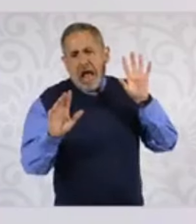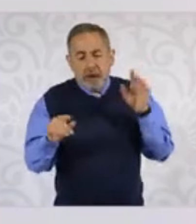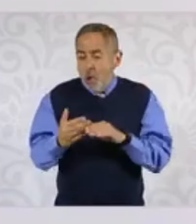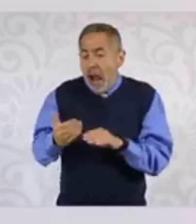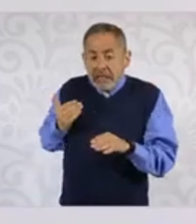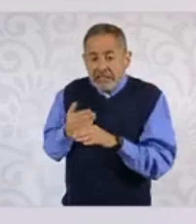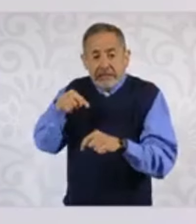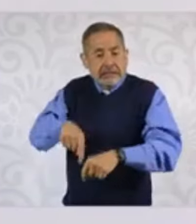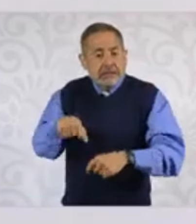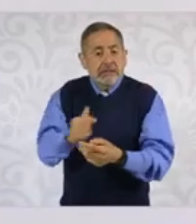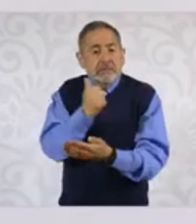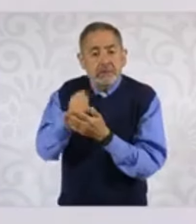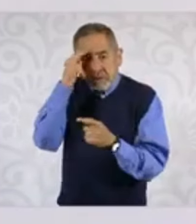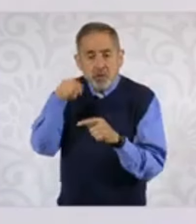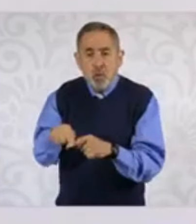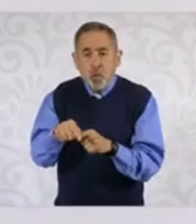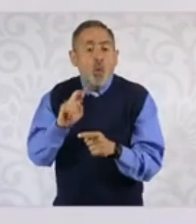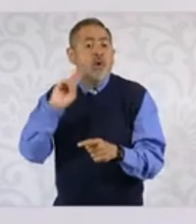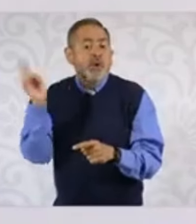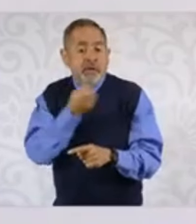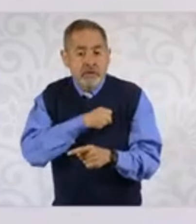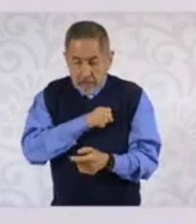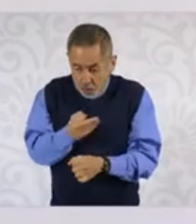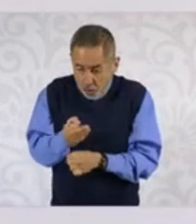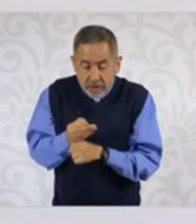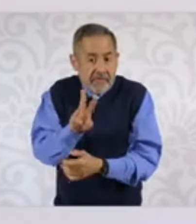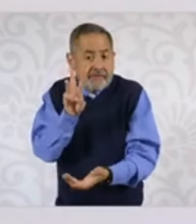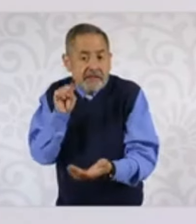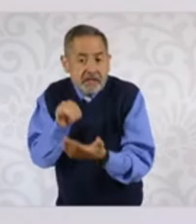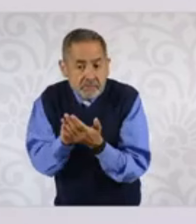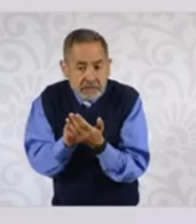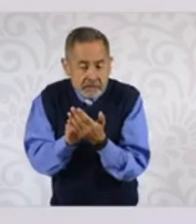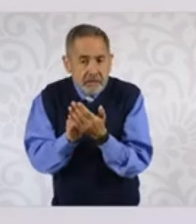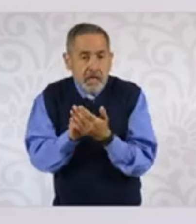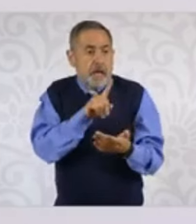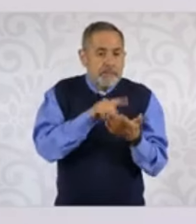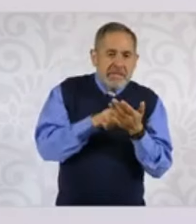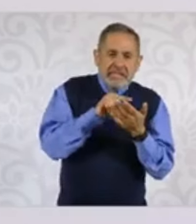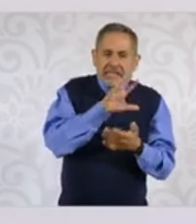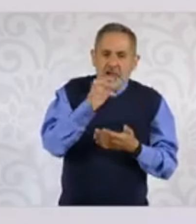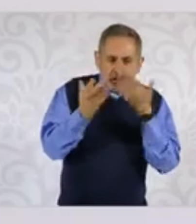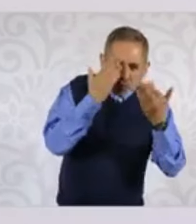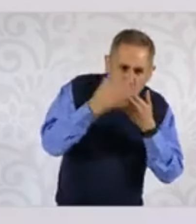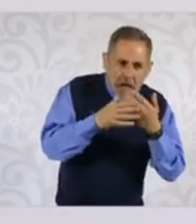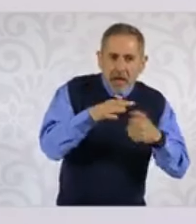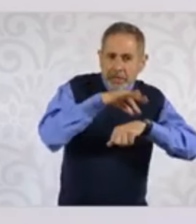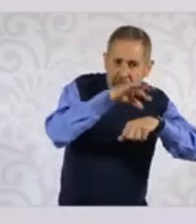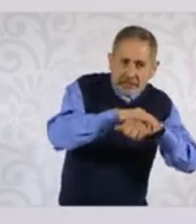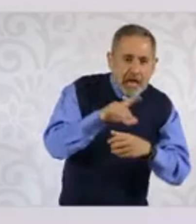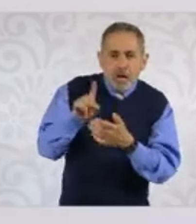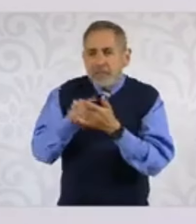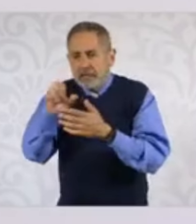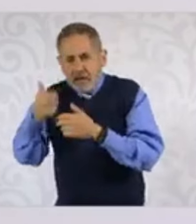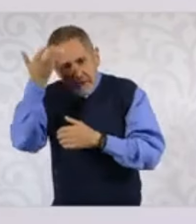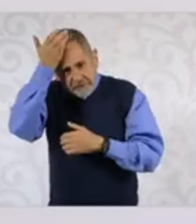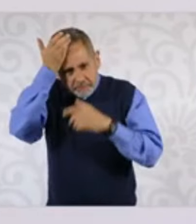recibiendo el día de su aguinaldo, pero podría ser también en la primer quincena de